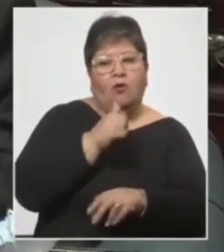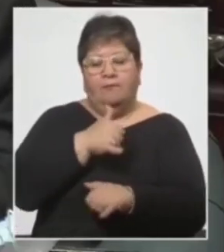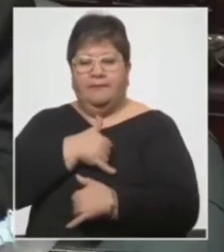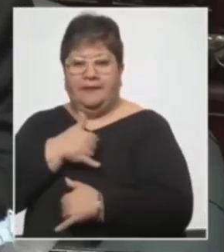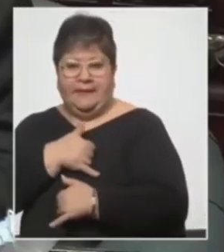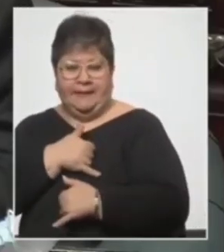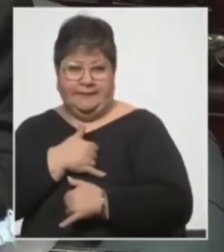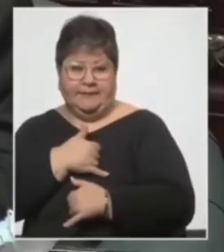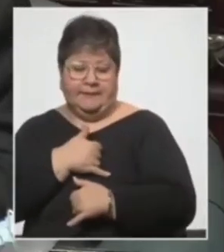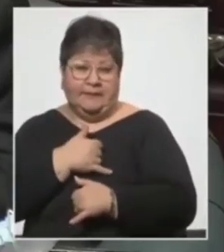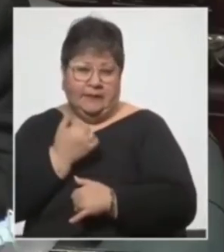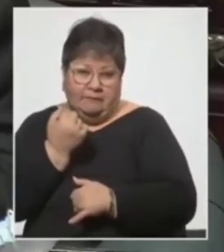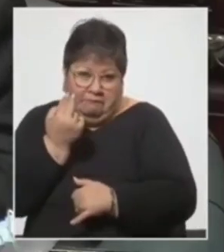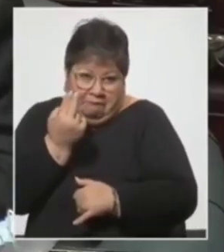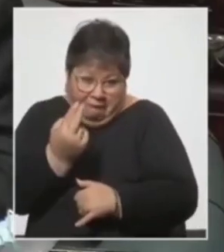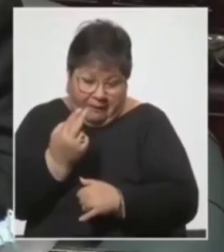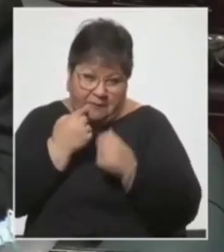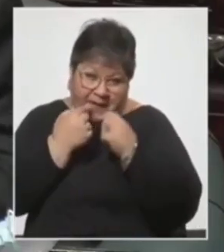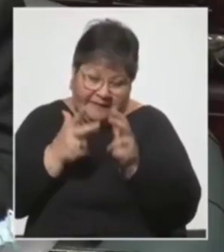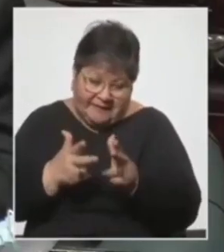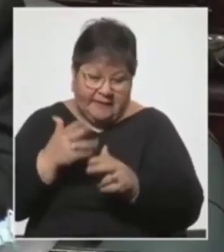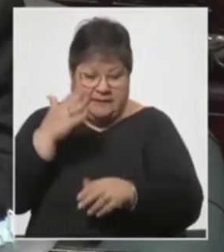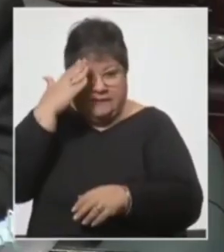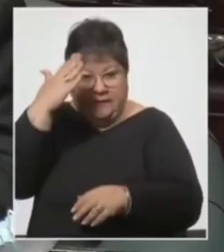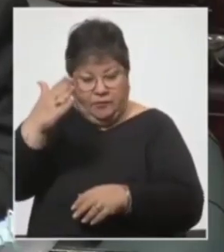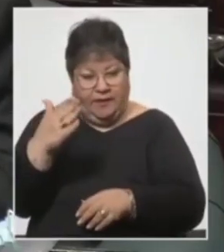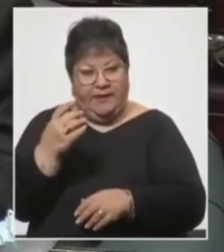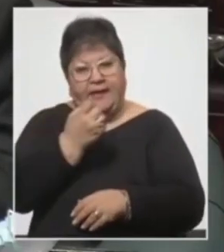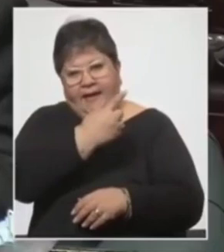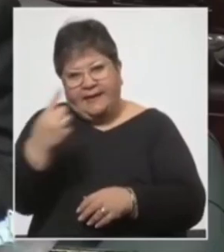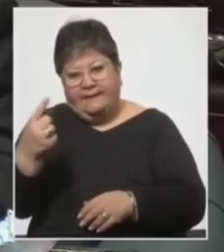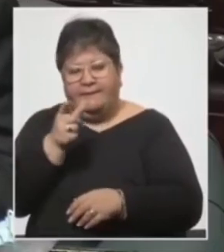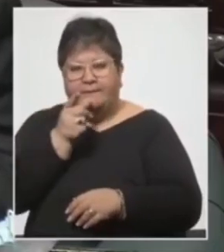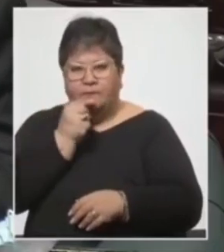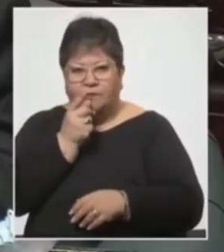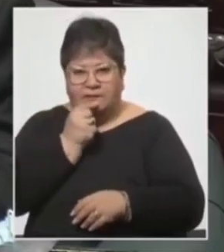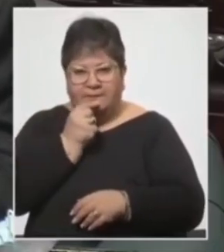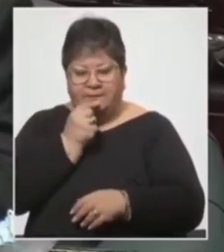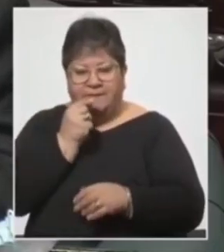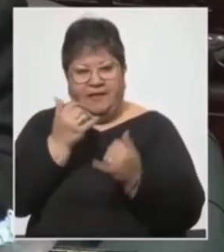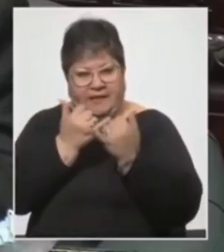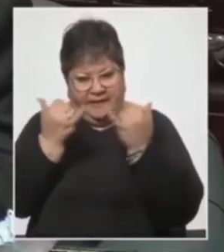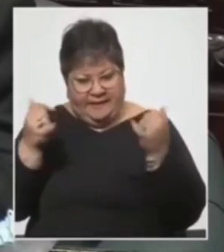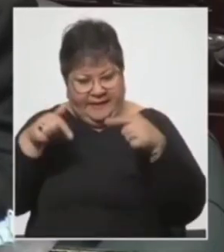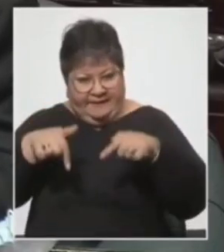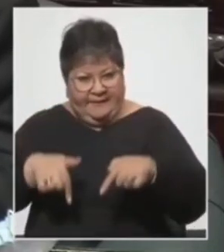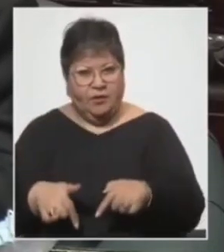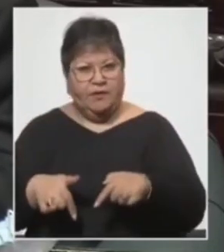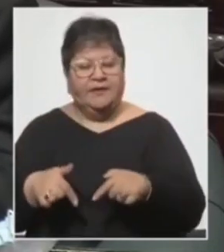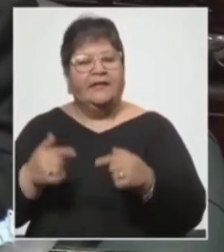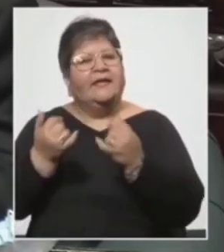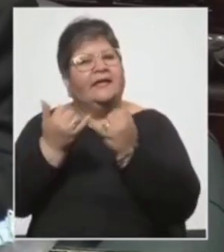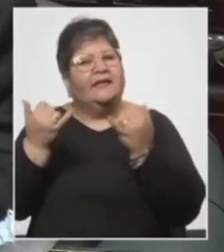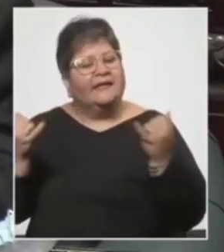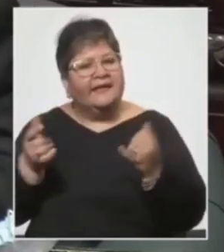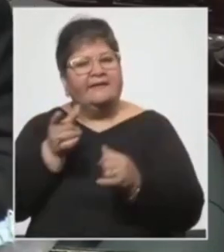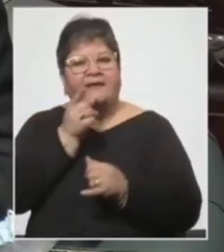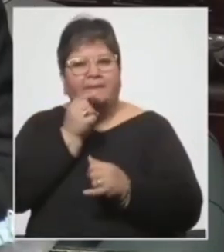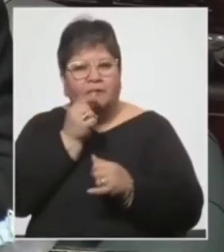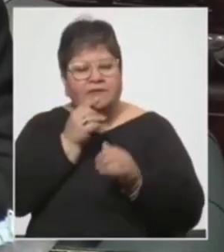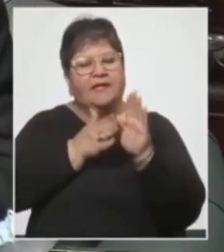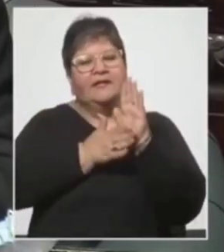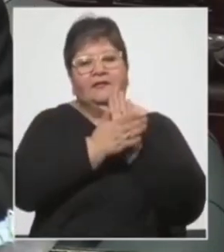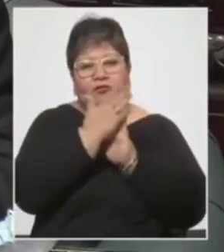permítaseme un paréntesis para saludar a cada policía en el día de hoy por el día de la Policía